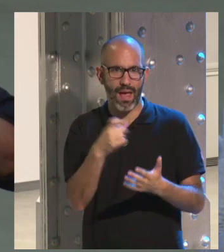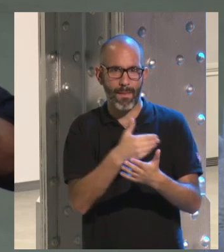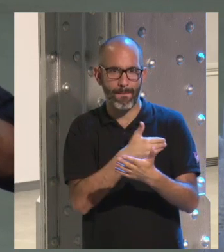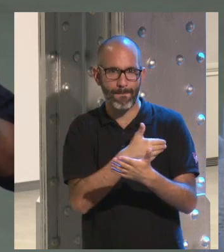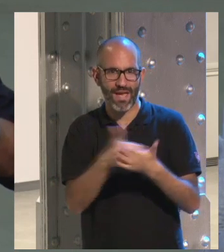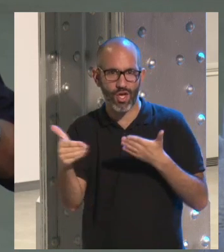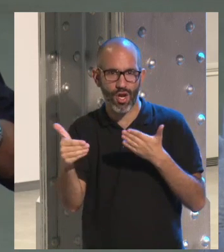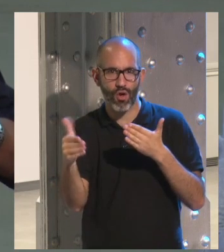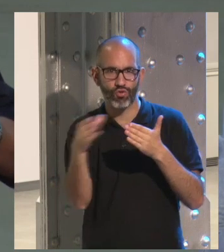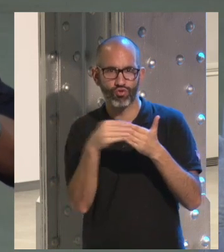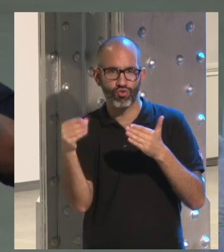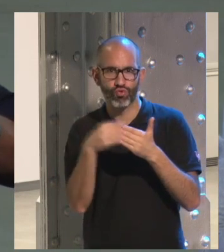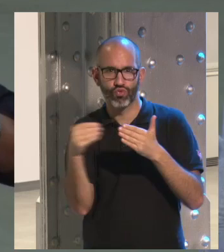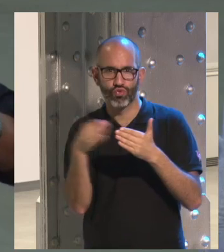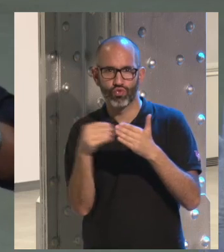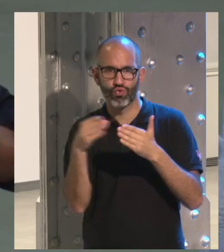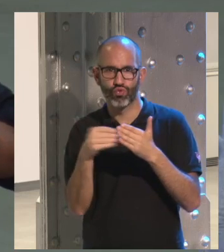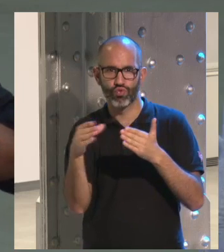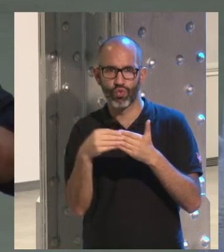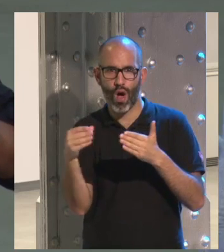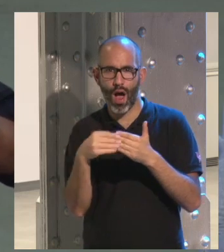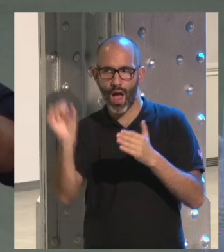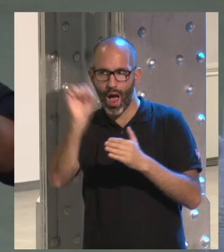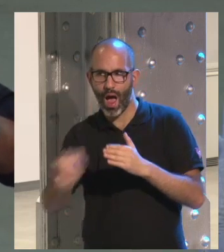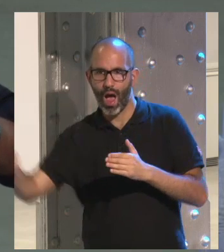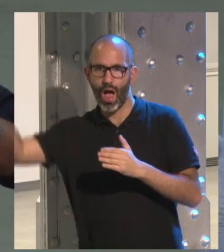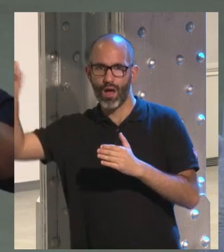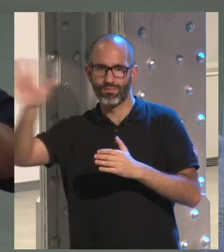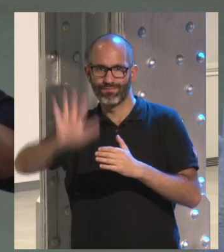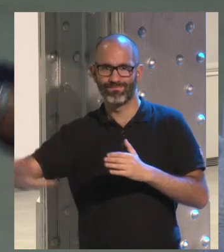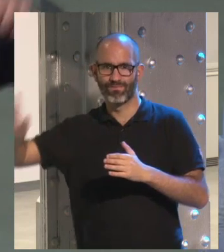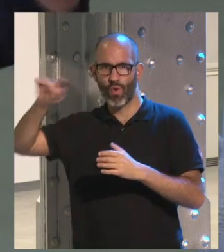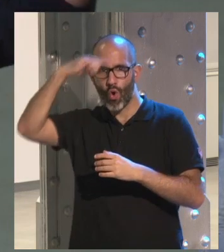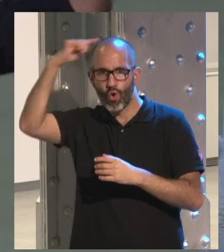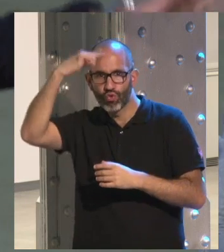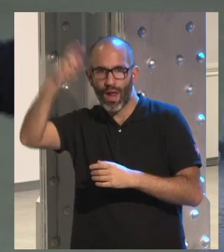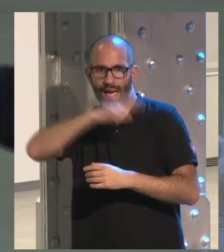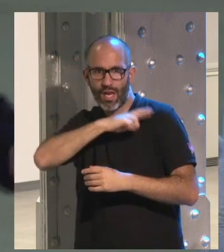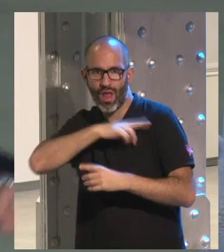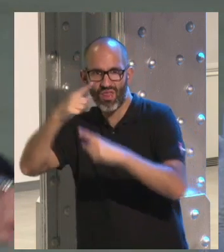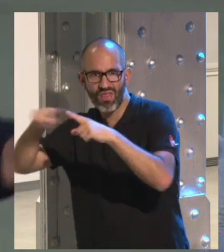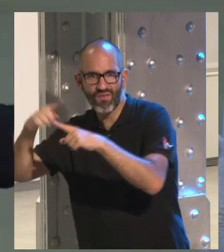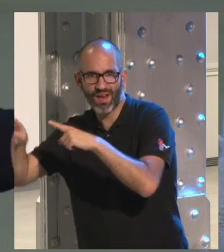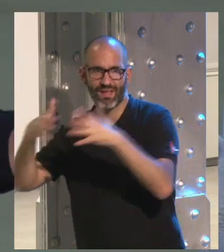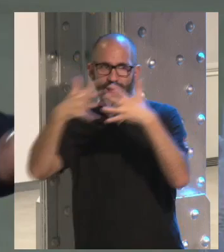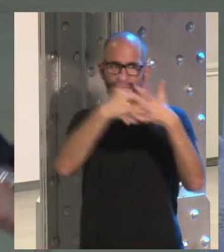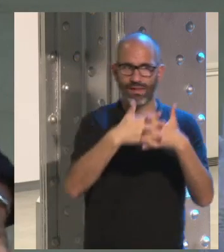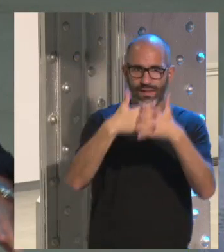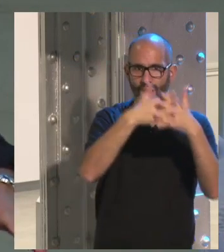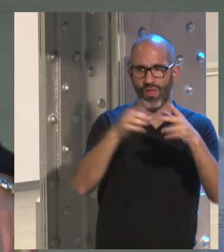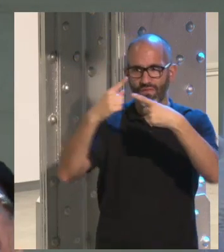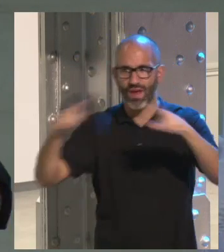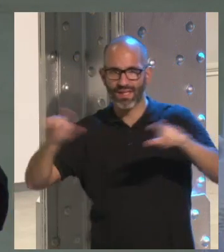que son de todo Medio Oriente con una cultura unas religiones diferentes de las de Estados Unidos de las